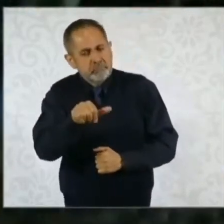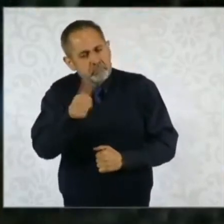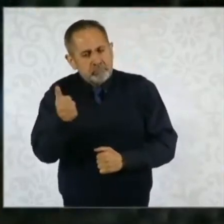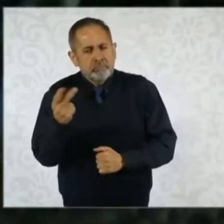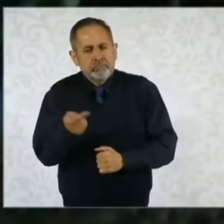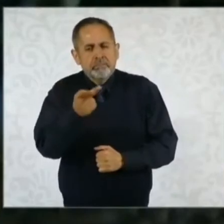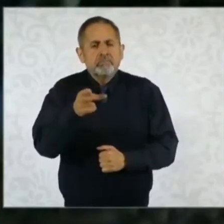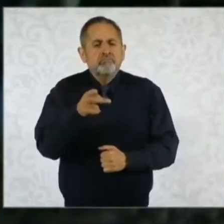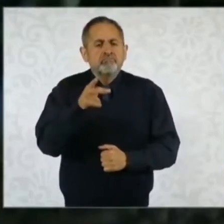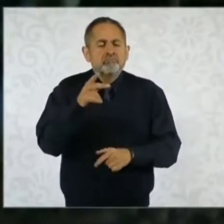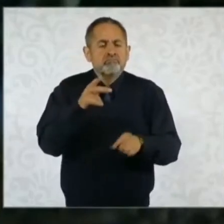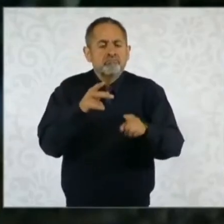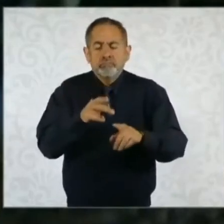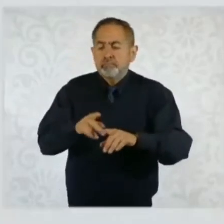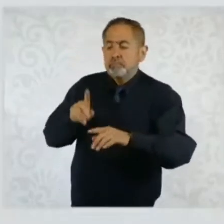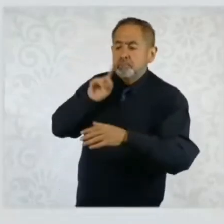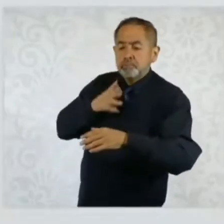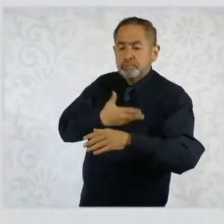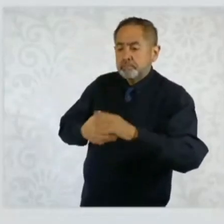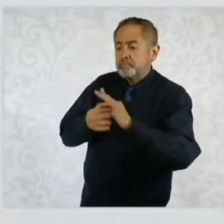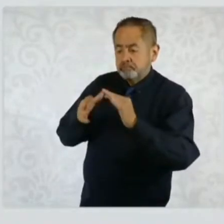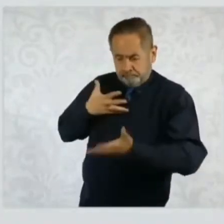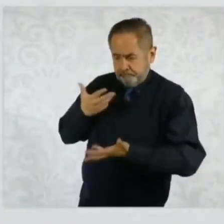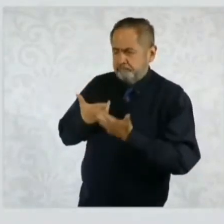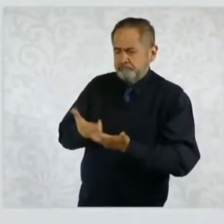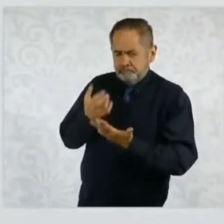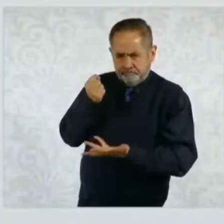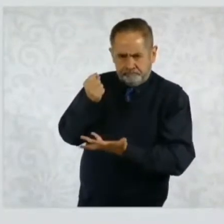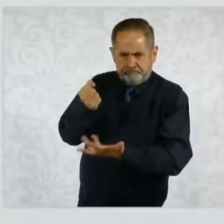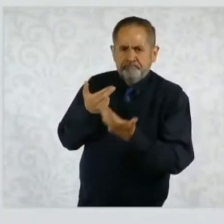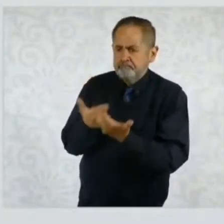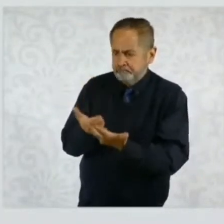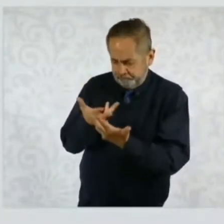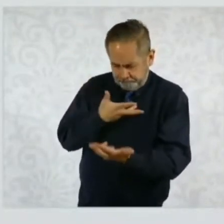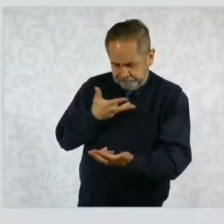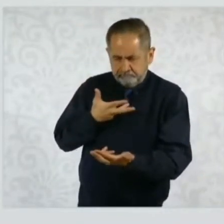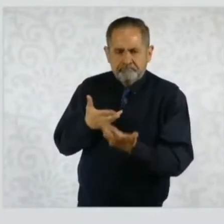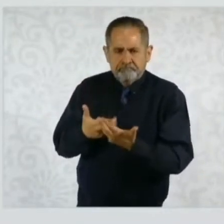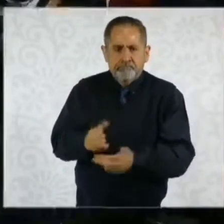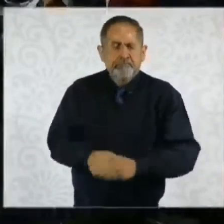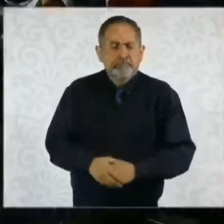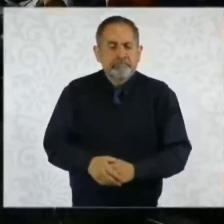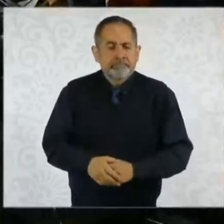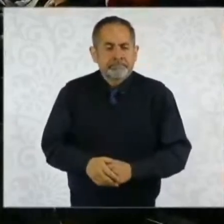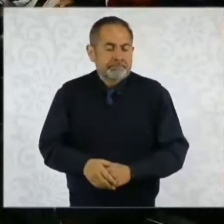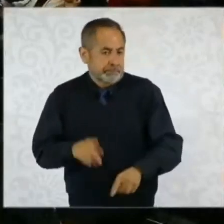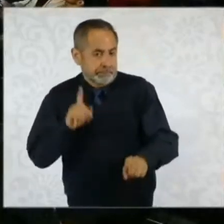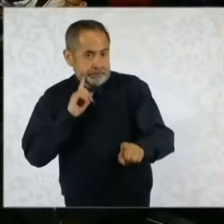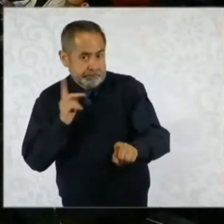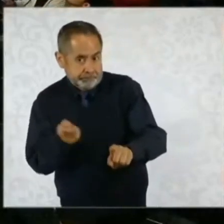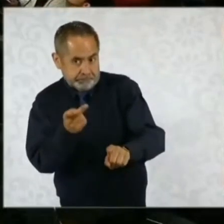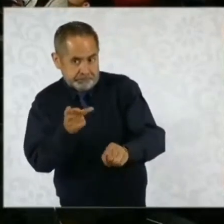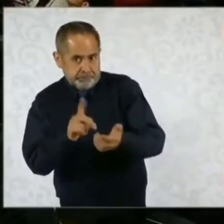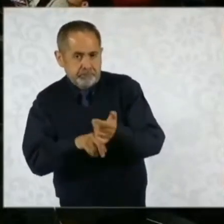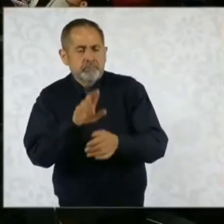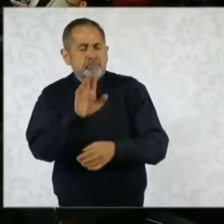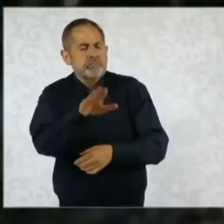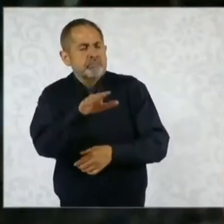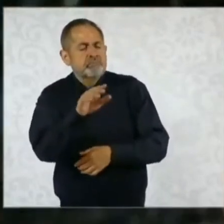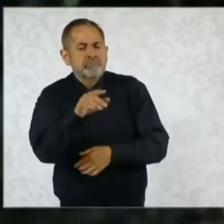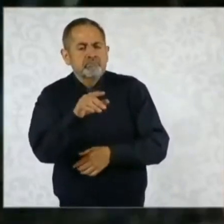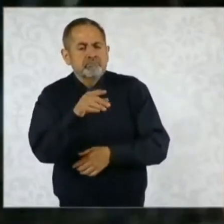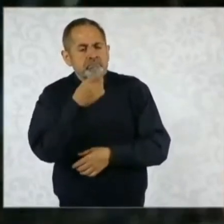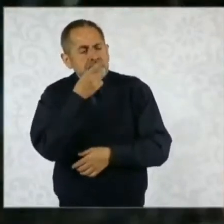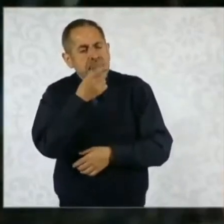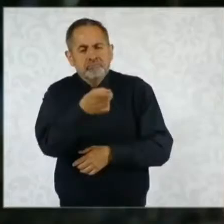que anunciaba en su ciencia… Y hay recursos, ¿eh? Hay recursos. A esta iniciativa que mencionaba de que